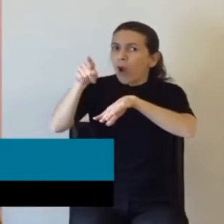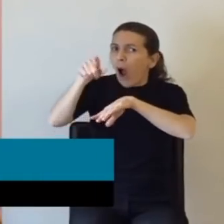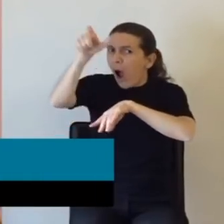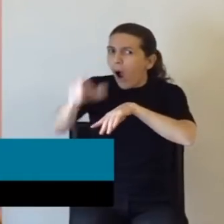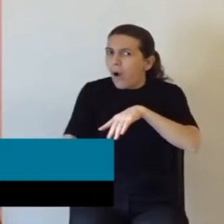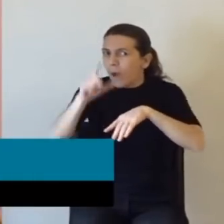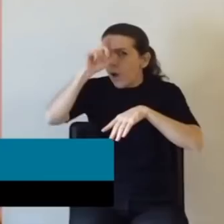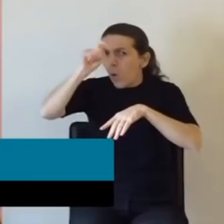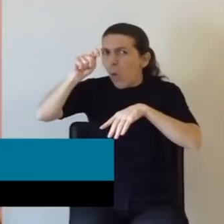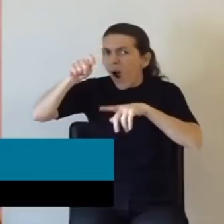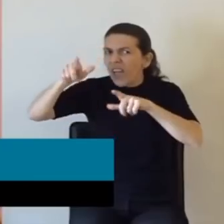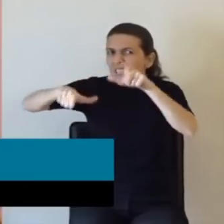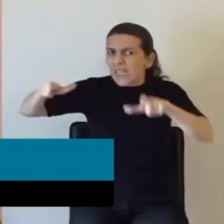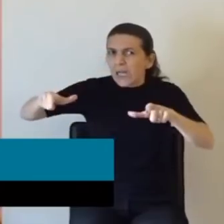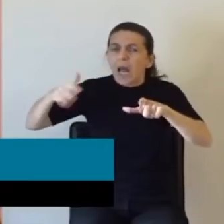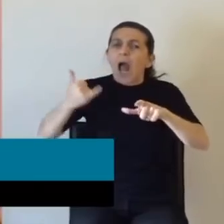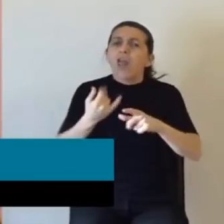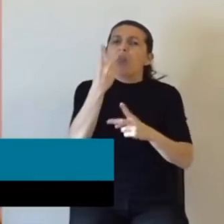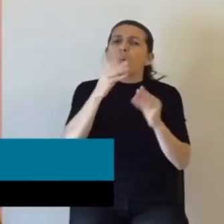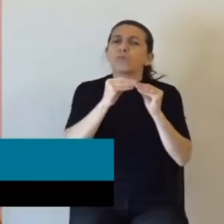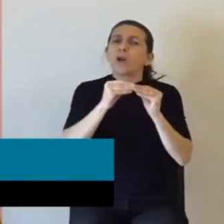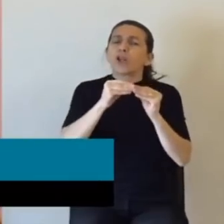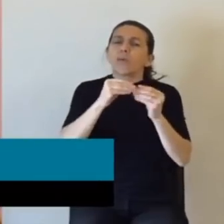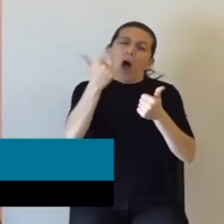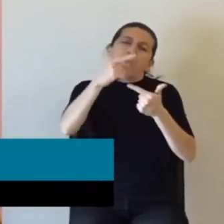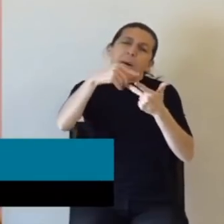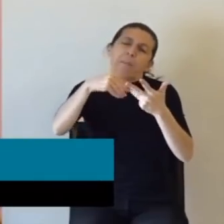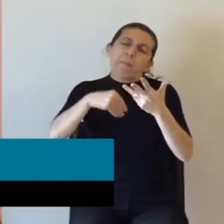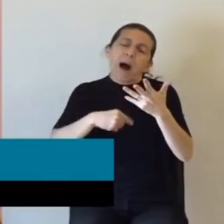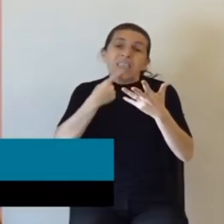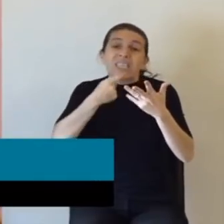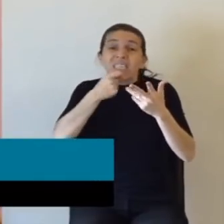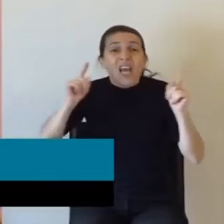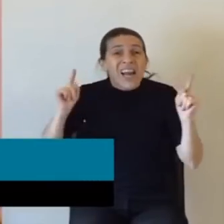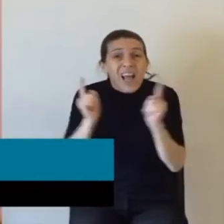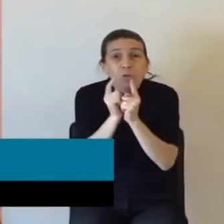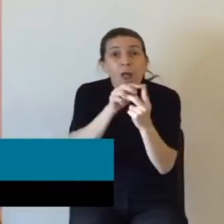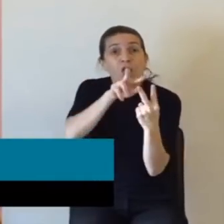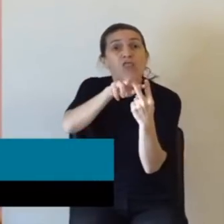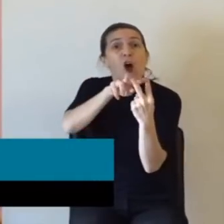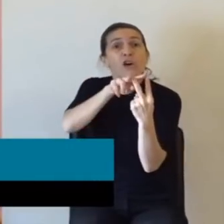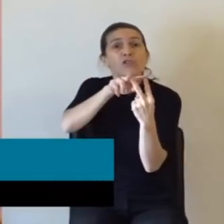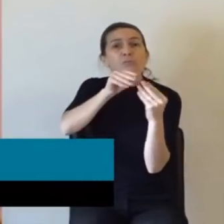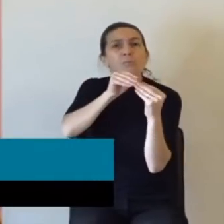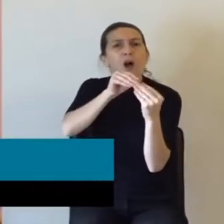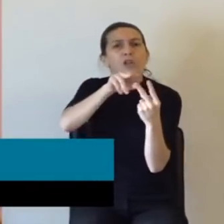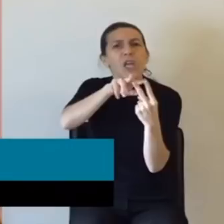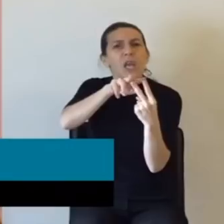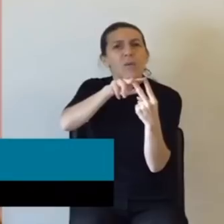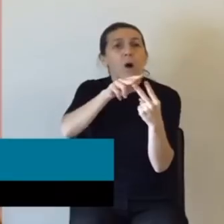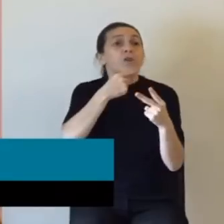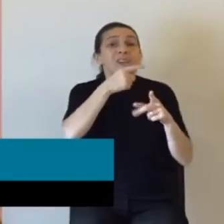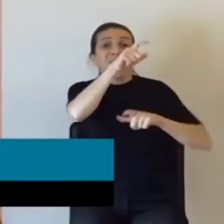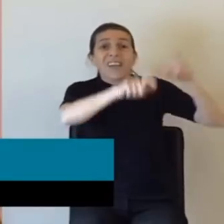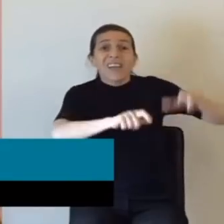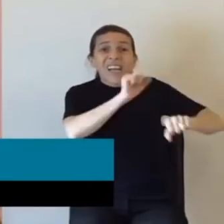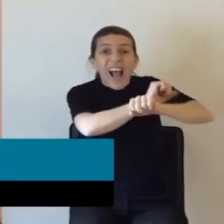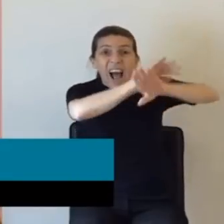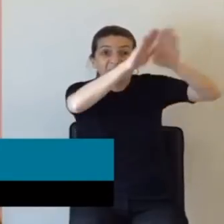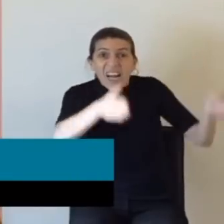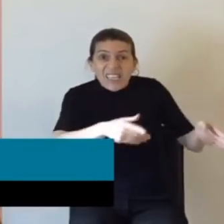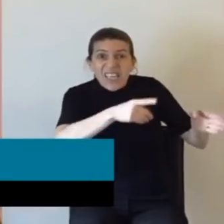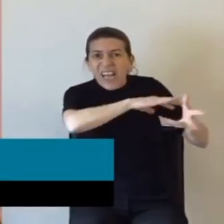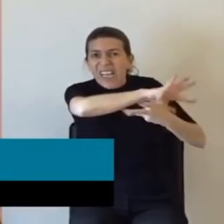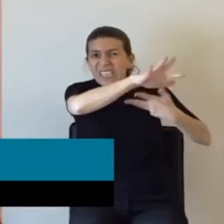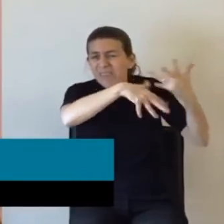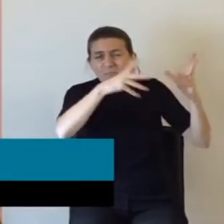dos grandes motivos. Obvio que hay muchos. Pero si tengo que resumir en dos motivos que llevaron a la crisis de las cárceles actuales en la Argentina, hay